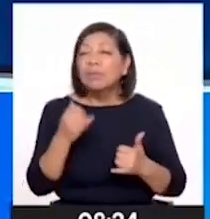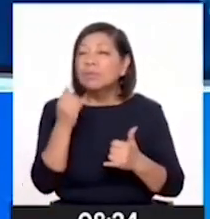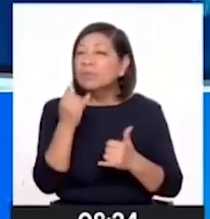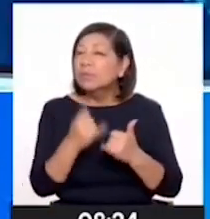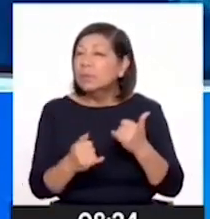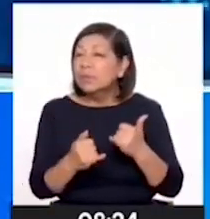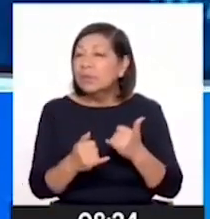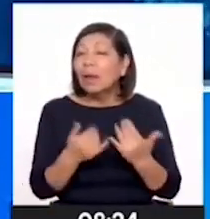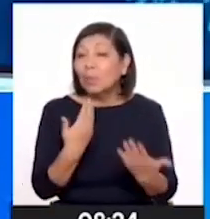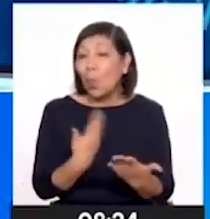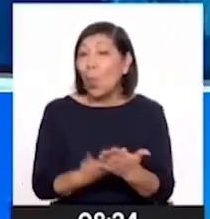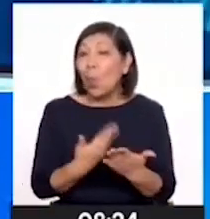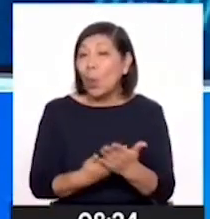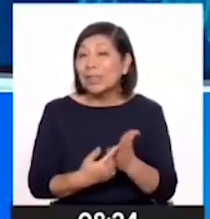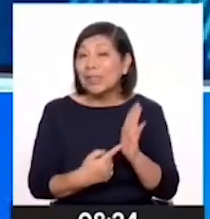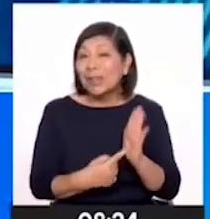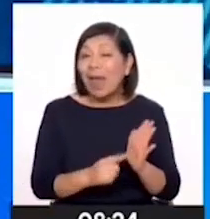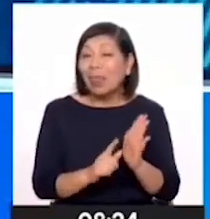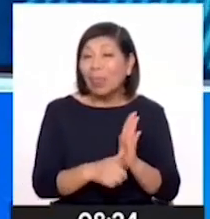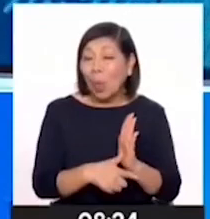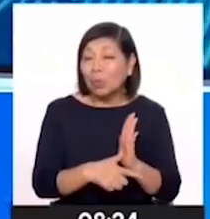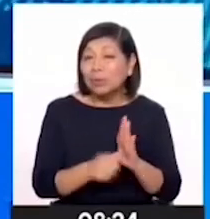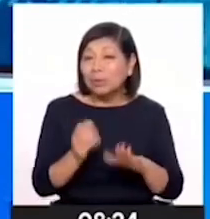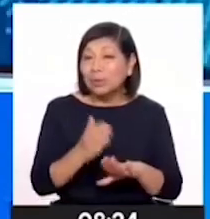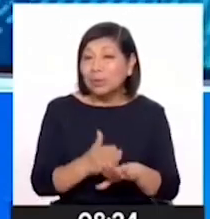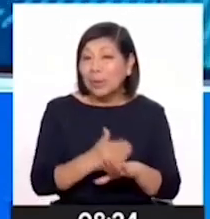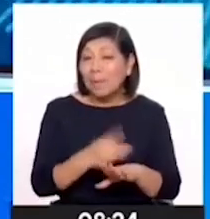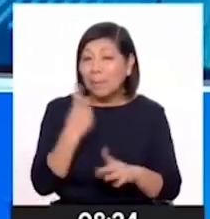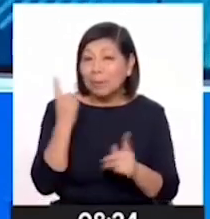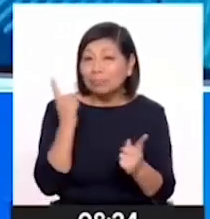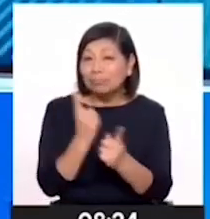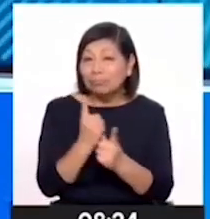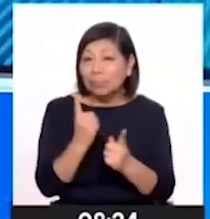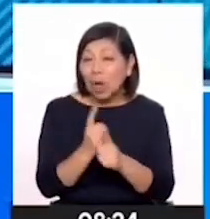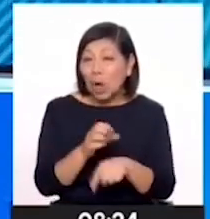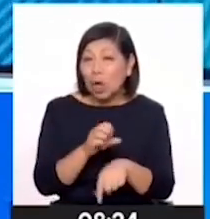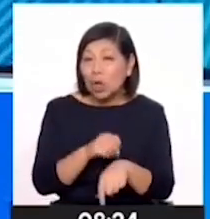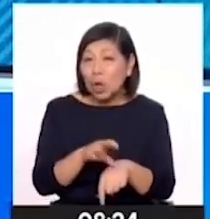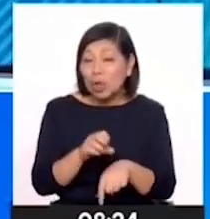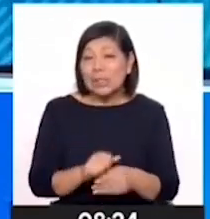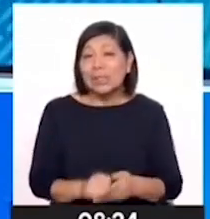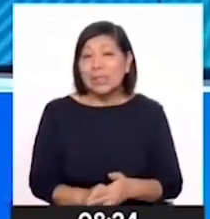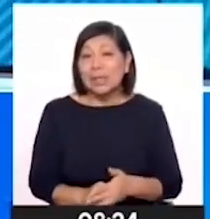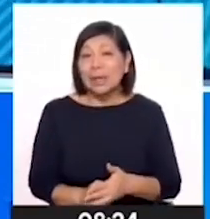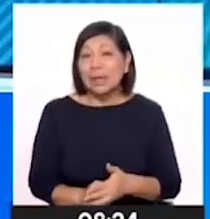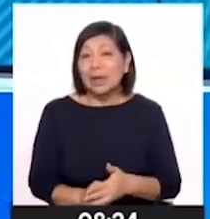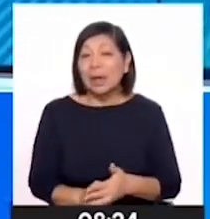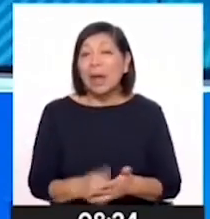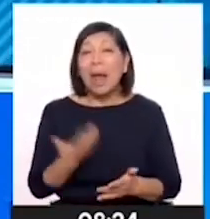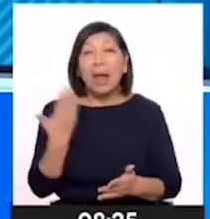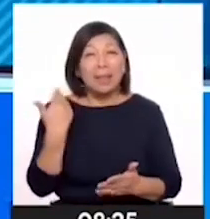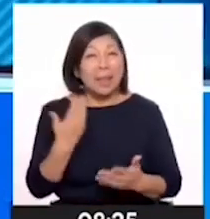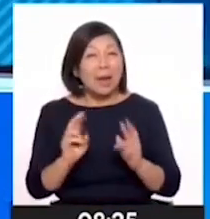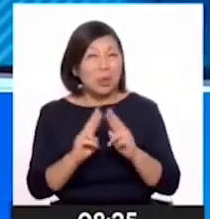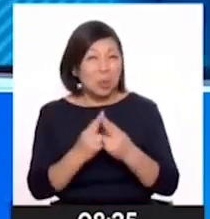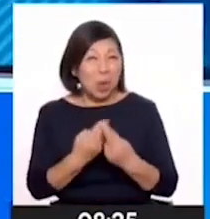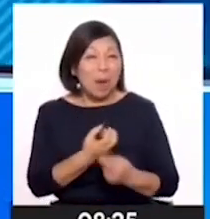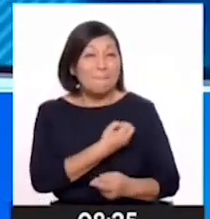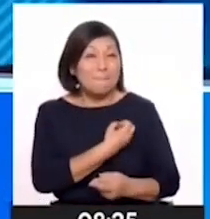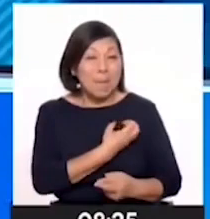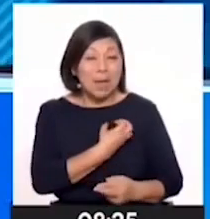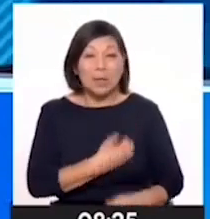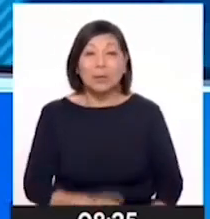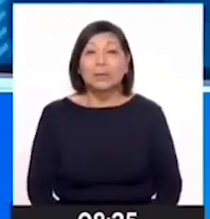palpables, digamos, luego de que se desarrolló este primer encuentro del Consejo de Estado Regional en mayo? Bueno,